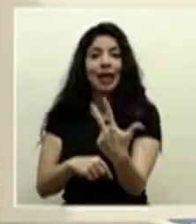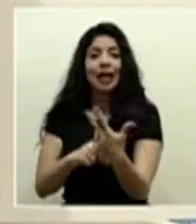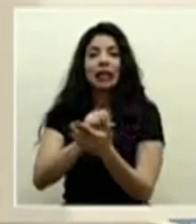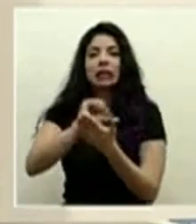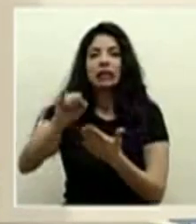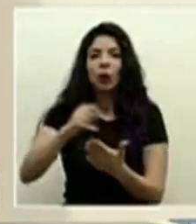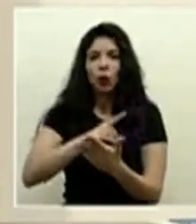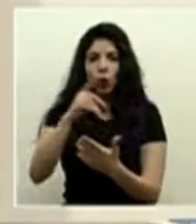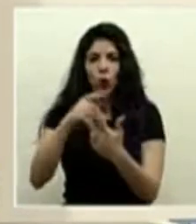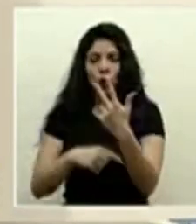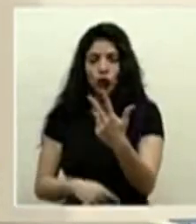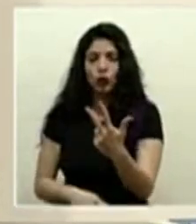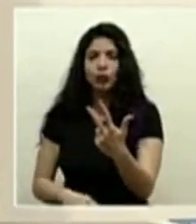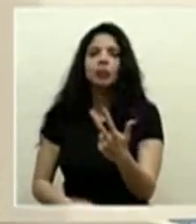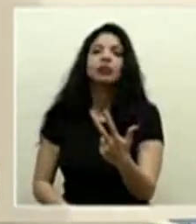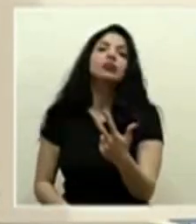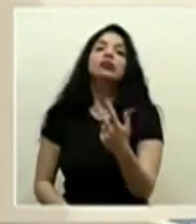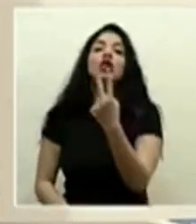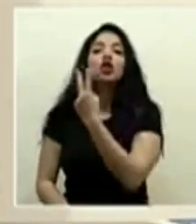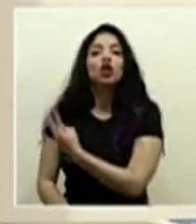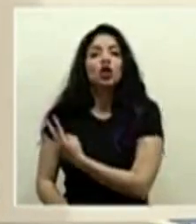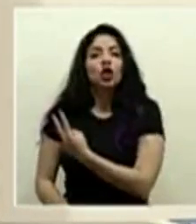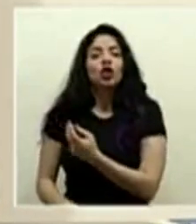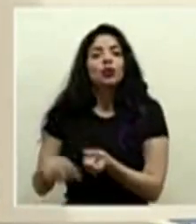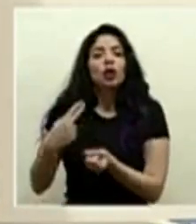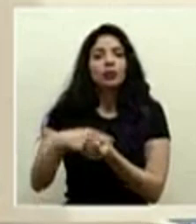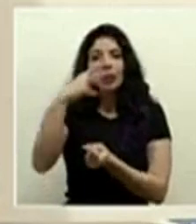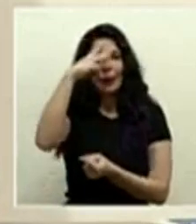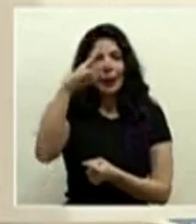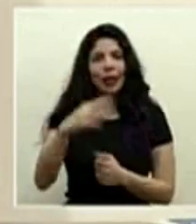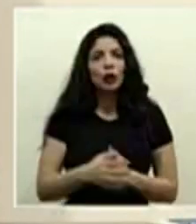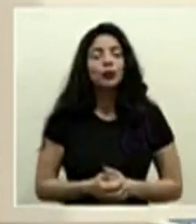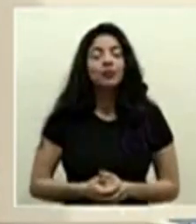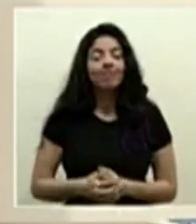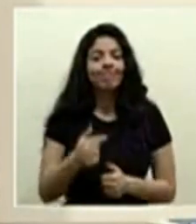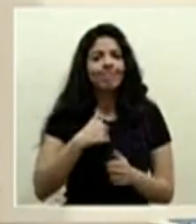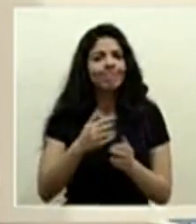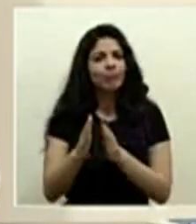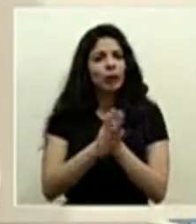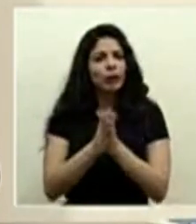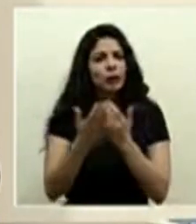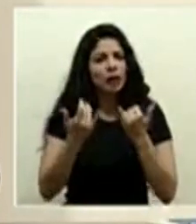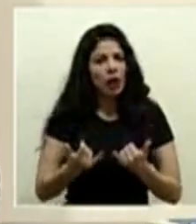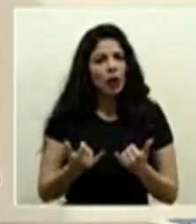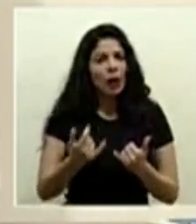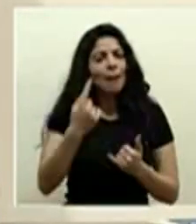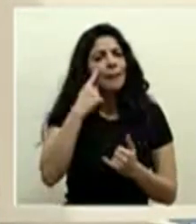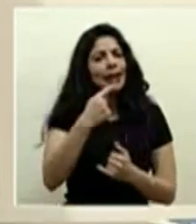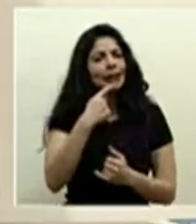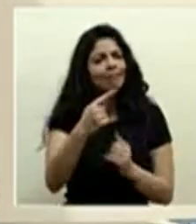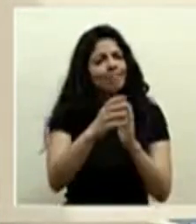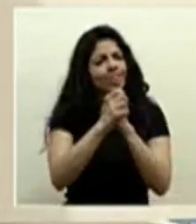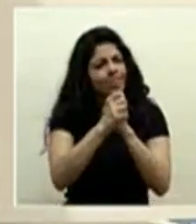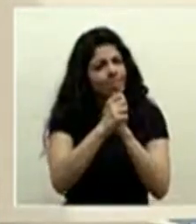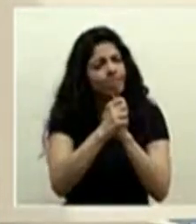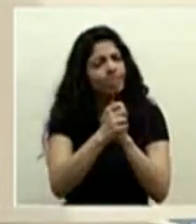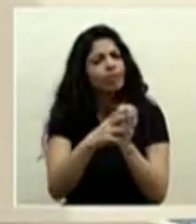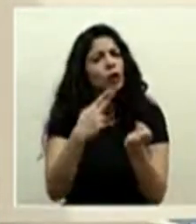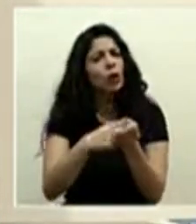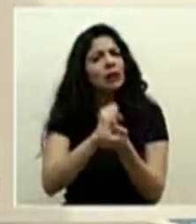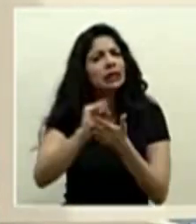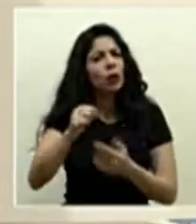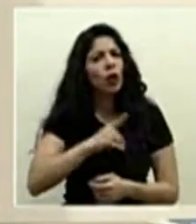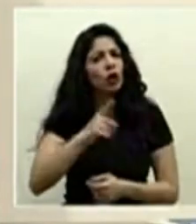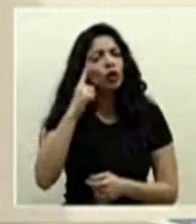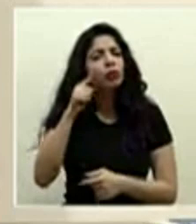el San Juan de Dios y 2 en el hospital México y aprovecho para felicitar al hospital San Juan de Dios